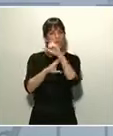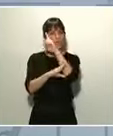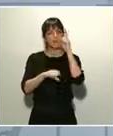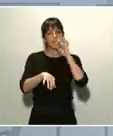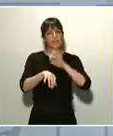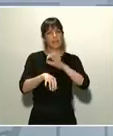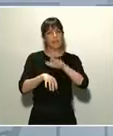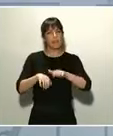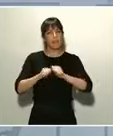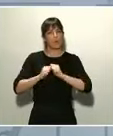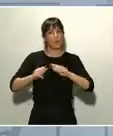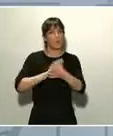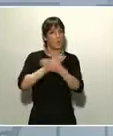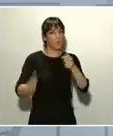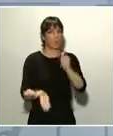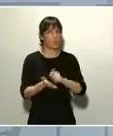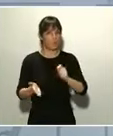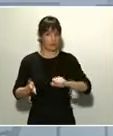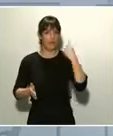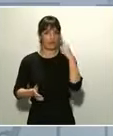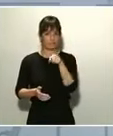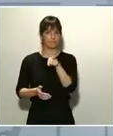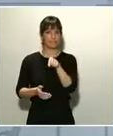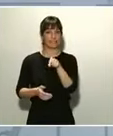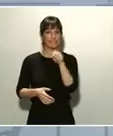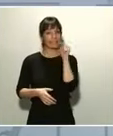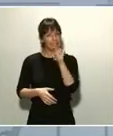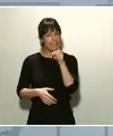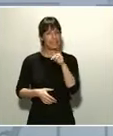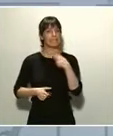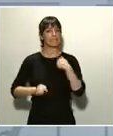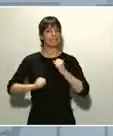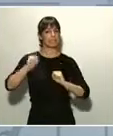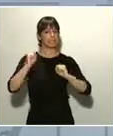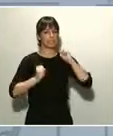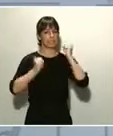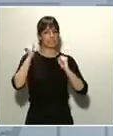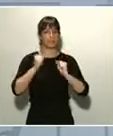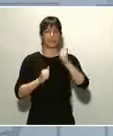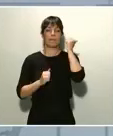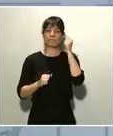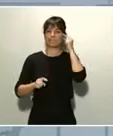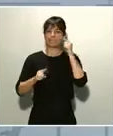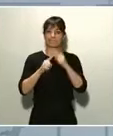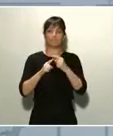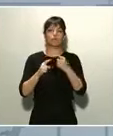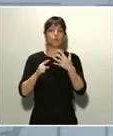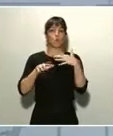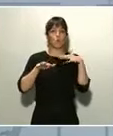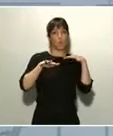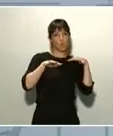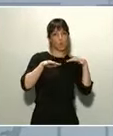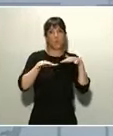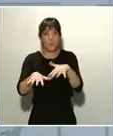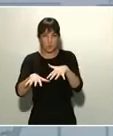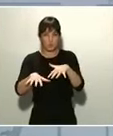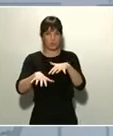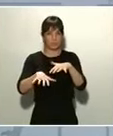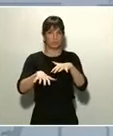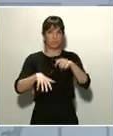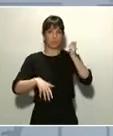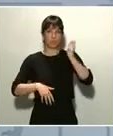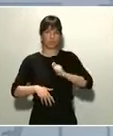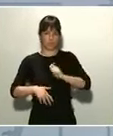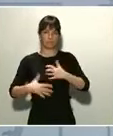velocidad y es ahí también donde mayores tensiones existen para atender la avalancha que están soportando los profesionales sanitarios,